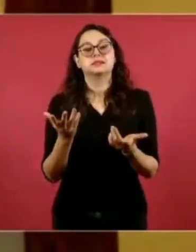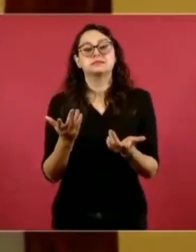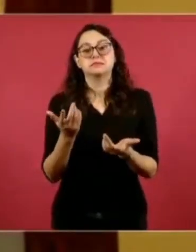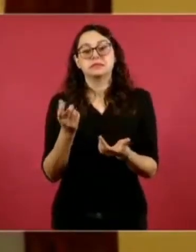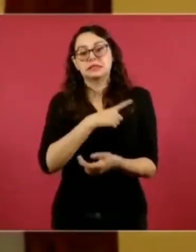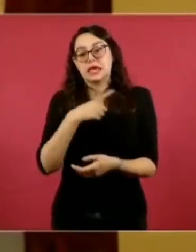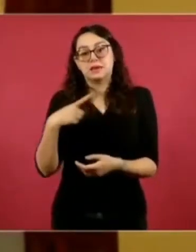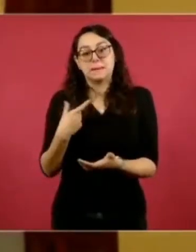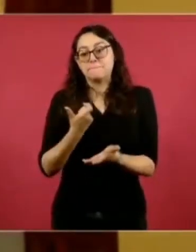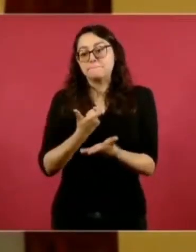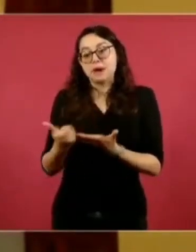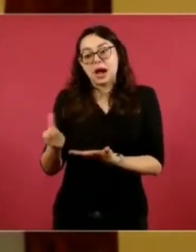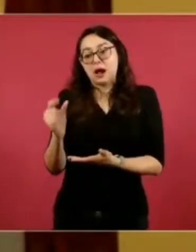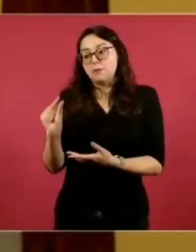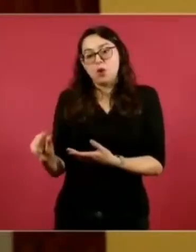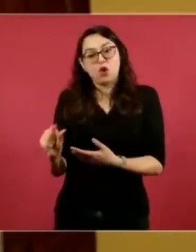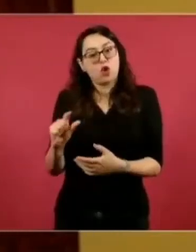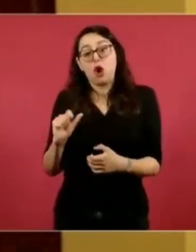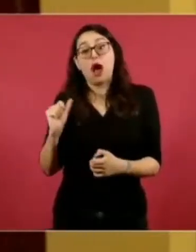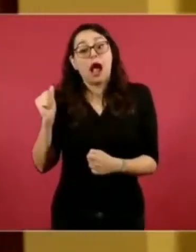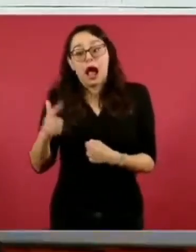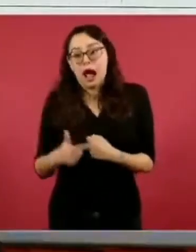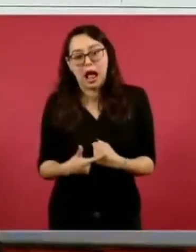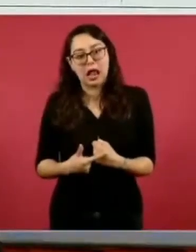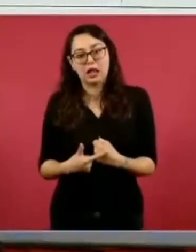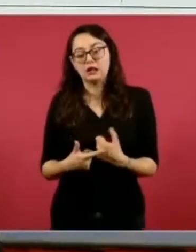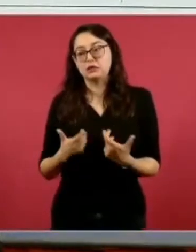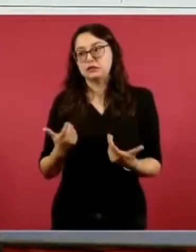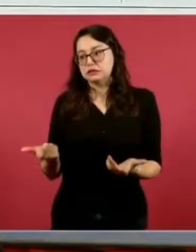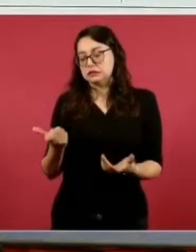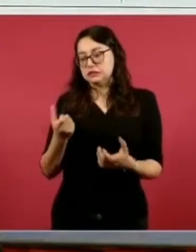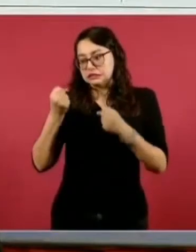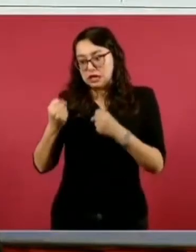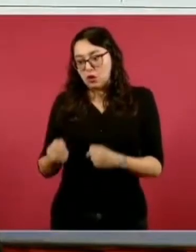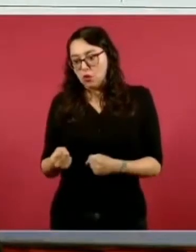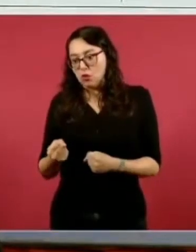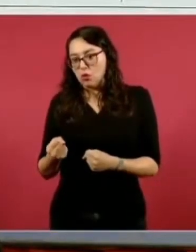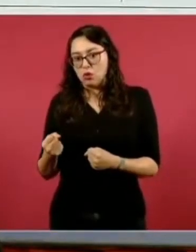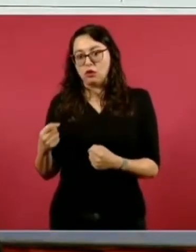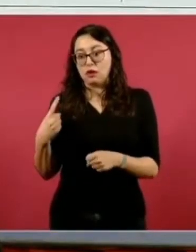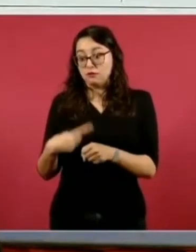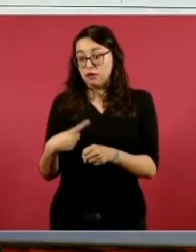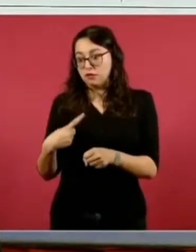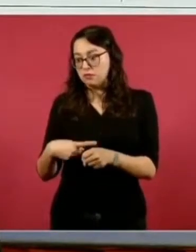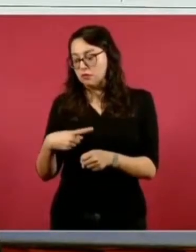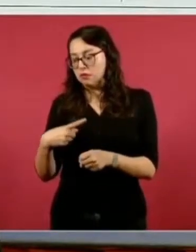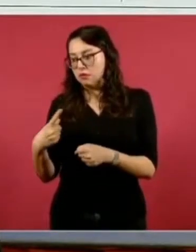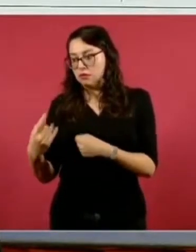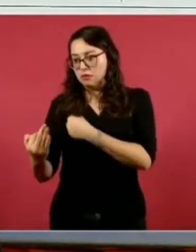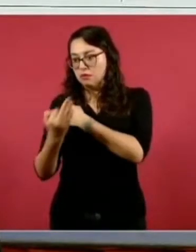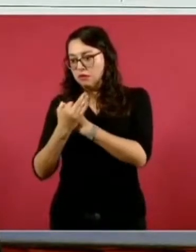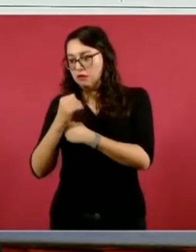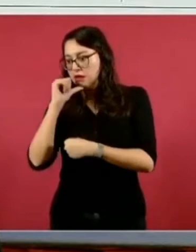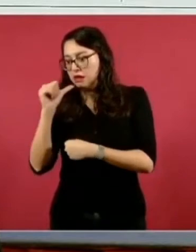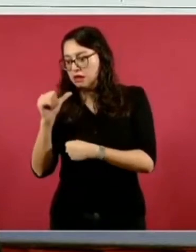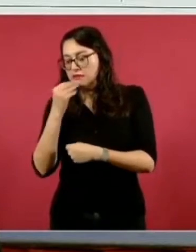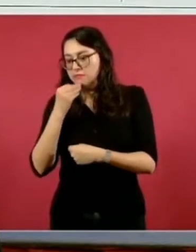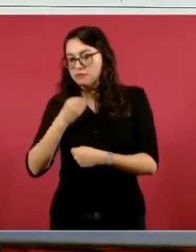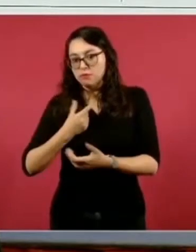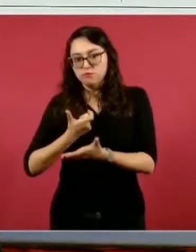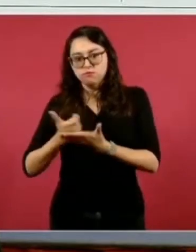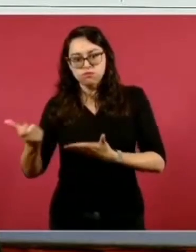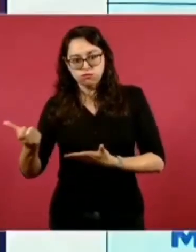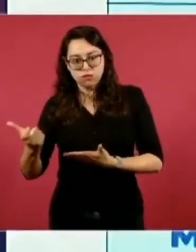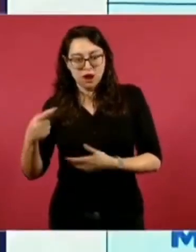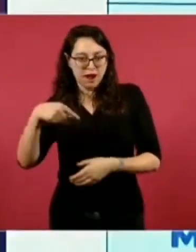mínima y si uno se enferma de algo de lo que no le cubría su seguro, pues empieza a pagar. Creemos también que es mejor que